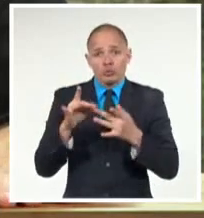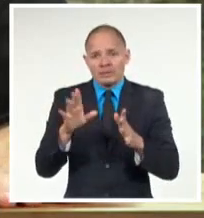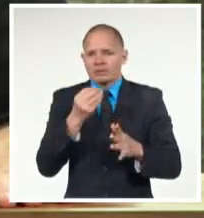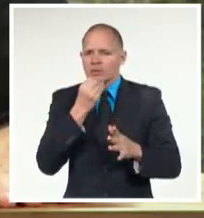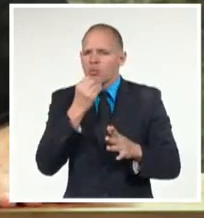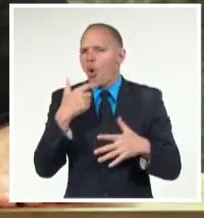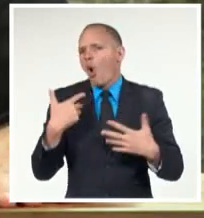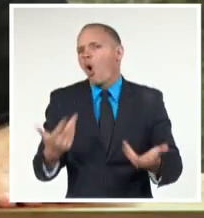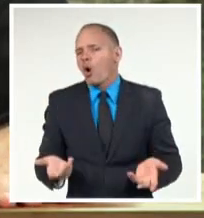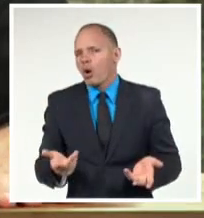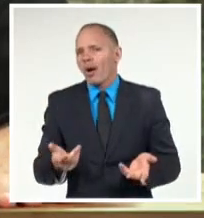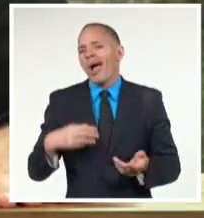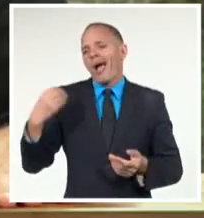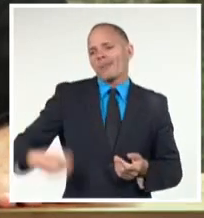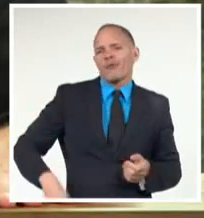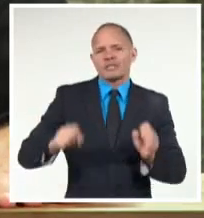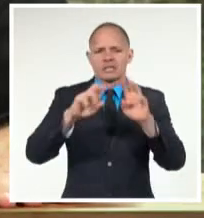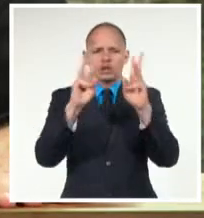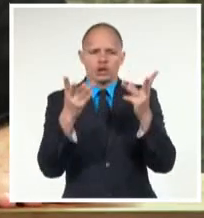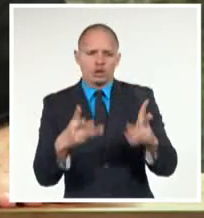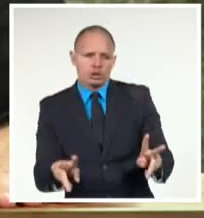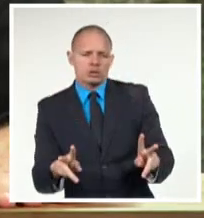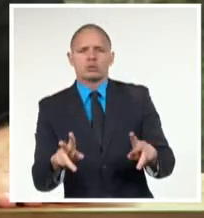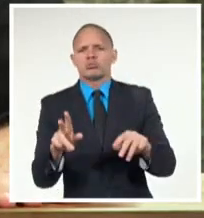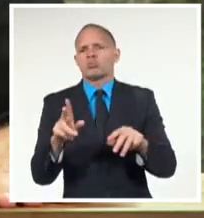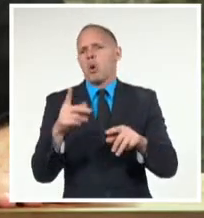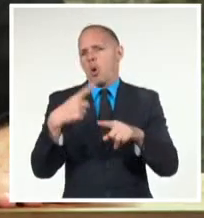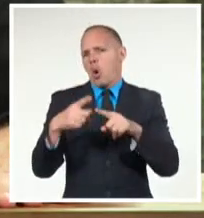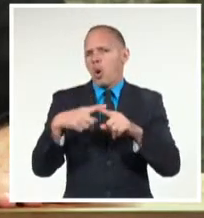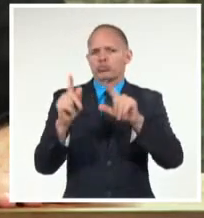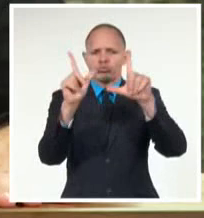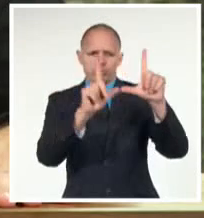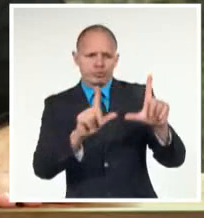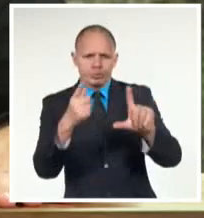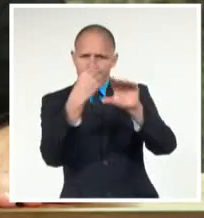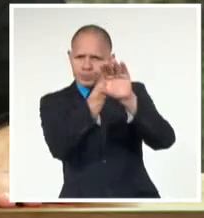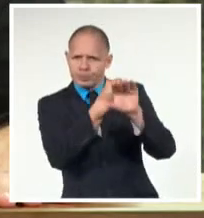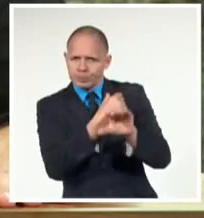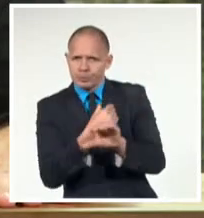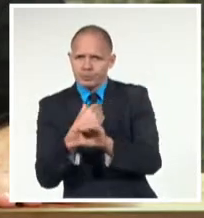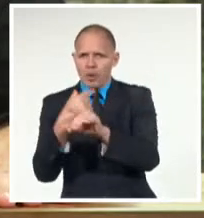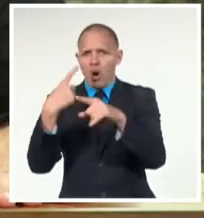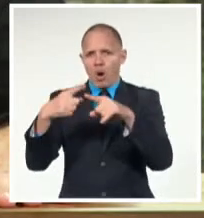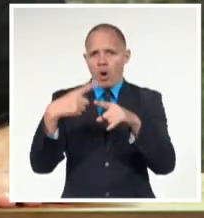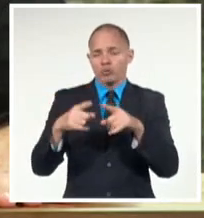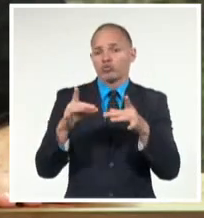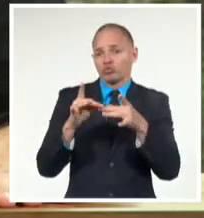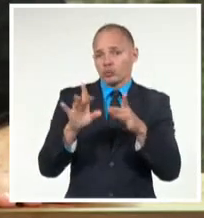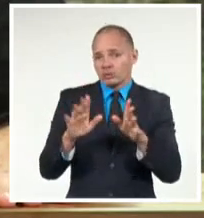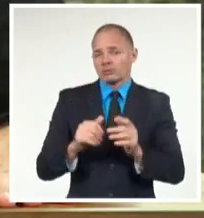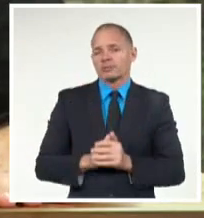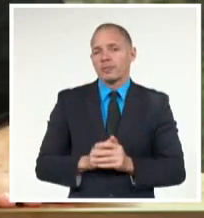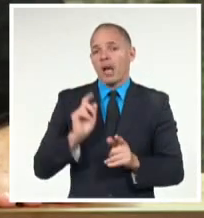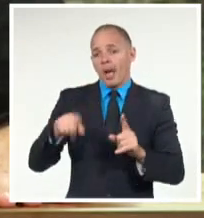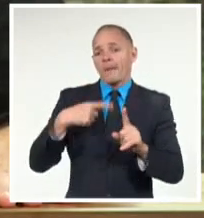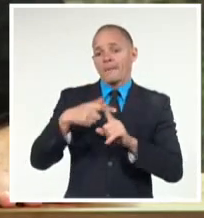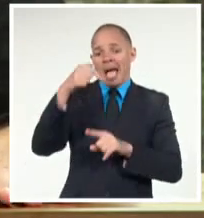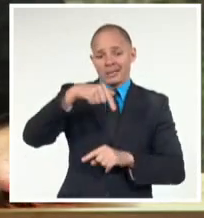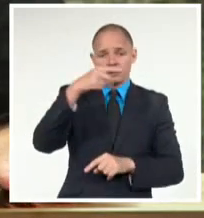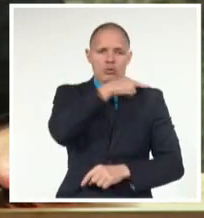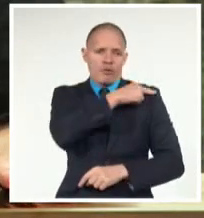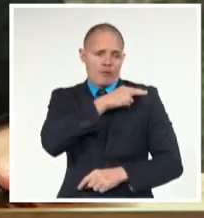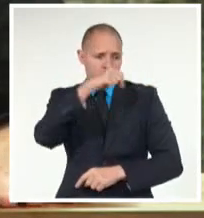consultas por vías alternativas entre la Comisión Económica Euroasiática y las autoridades competentes de Cuba